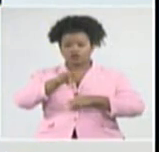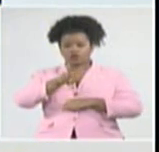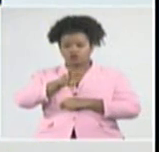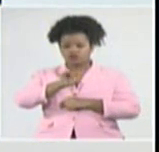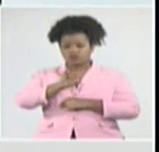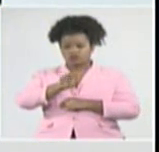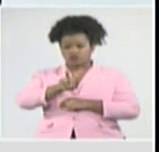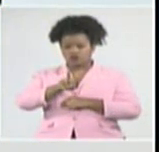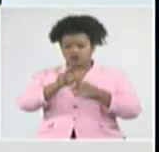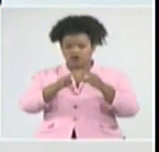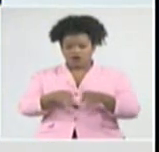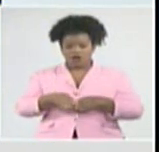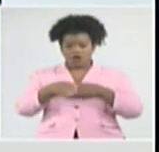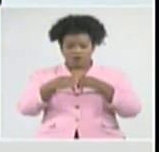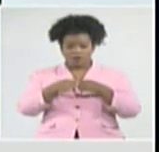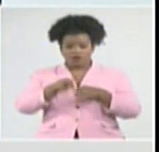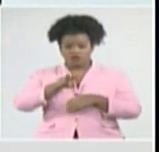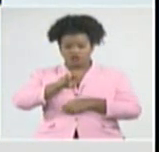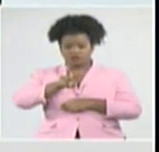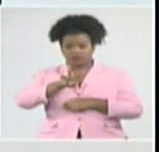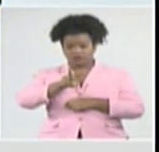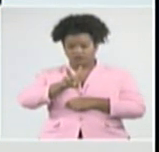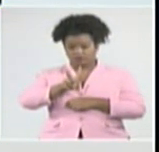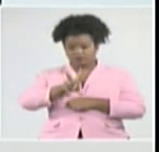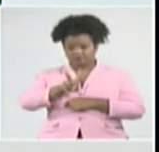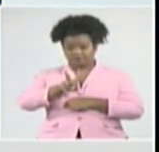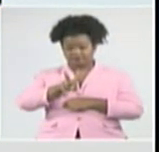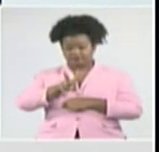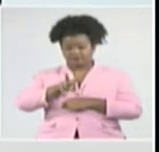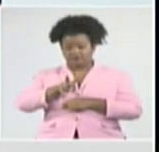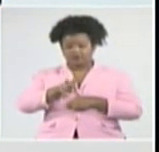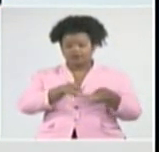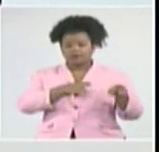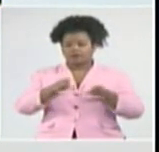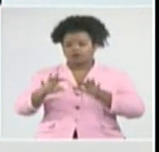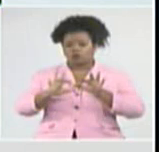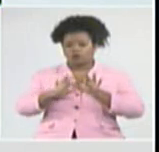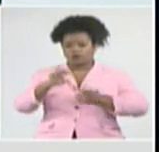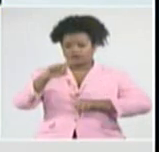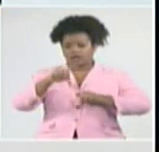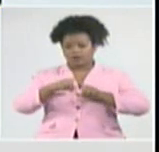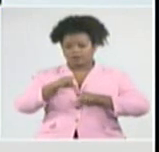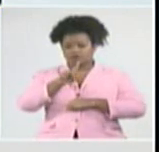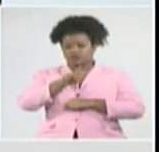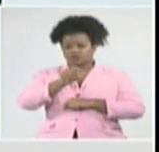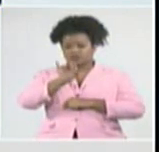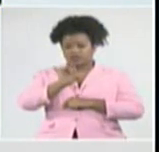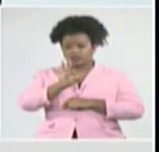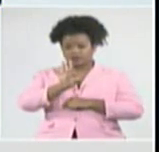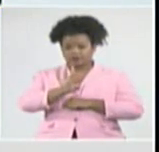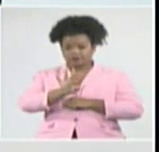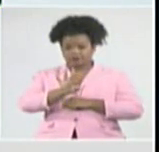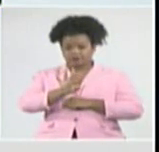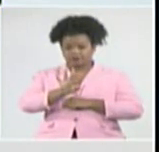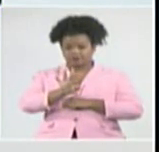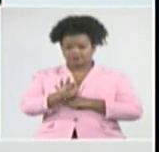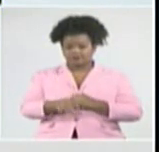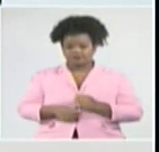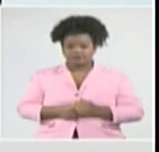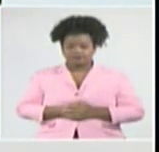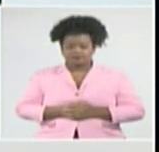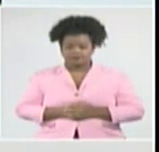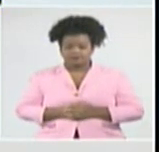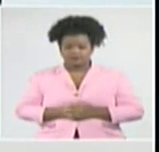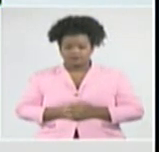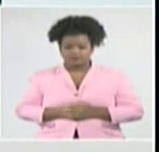Granma, 232, y la provincia de Guantánamo, con 178 casos diagnosticados en el día